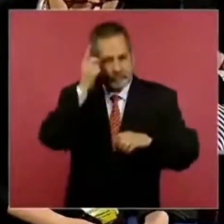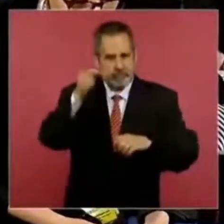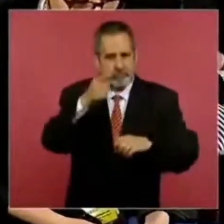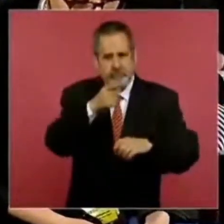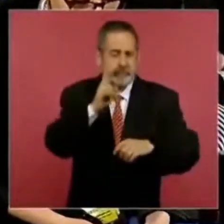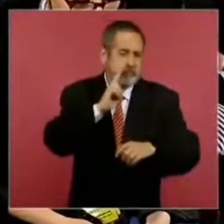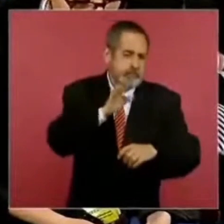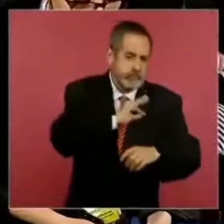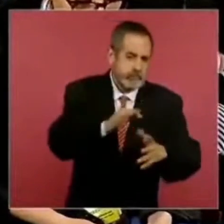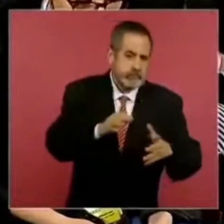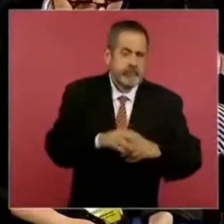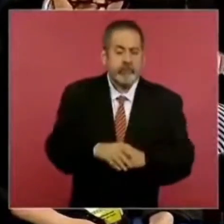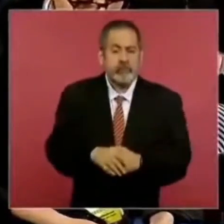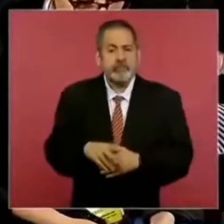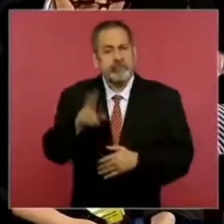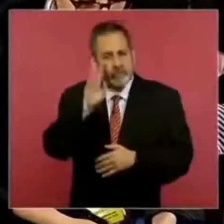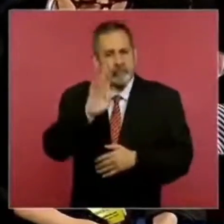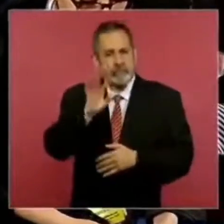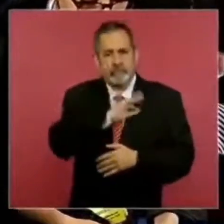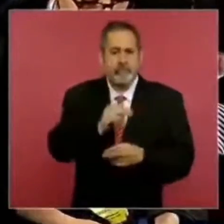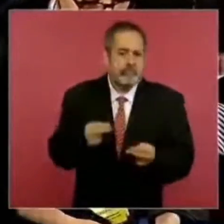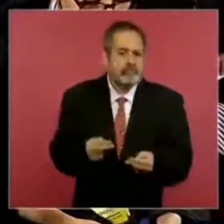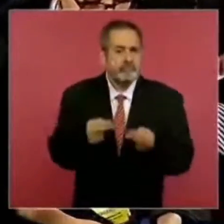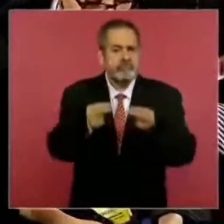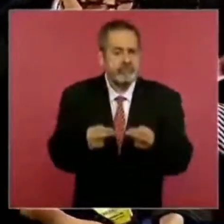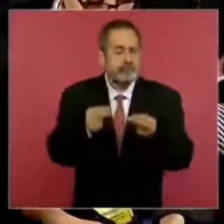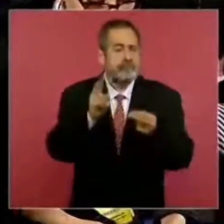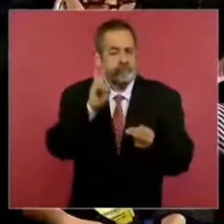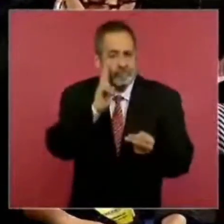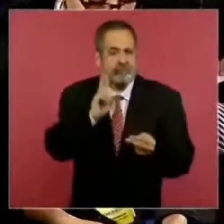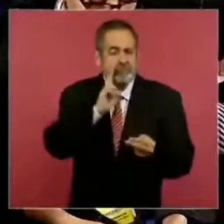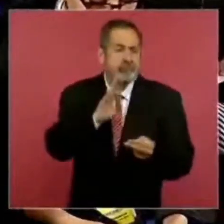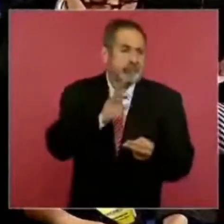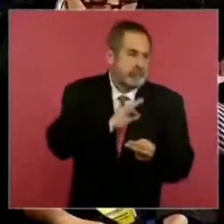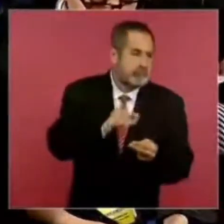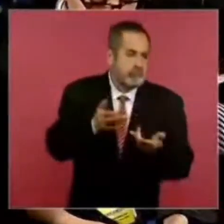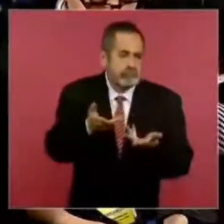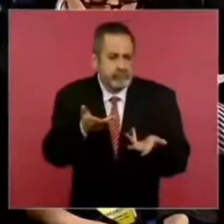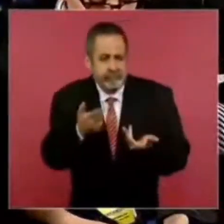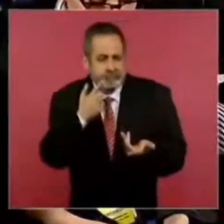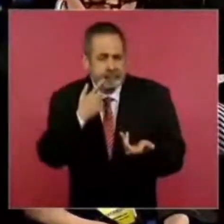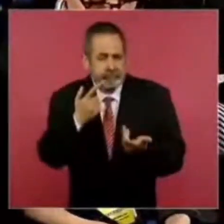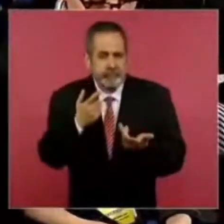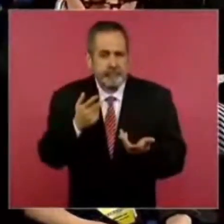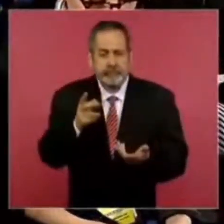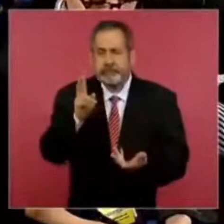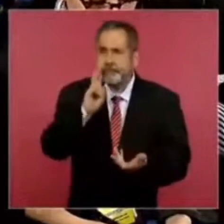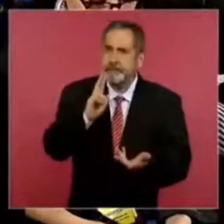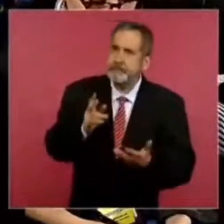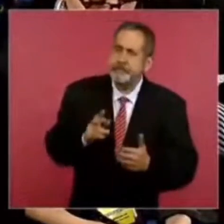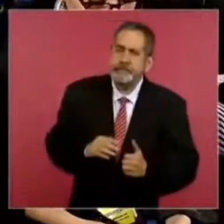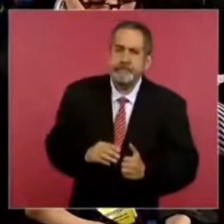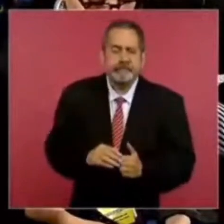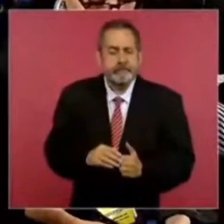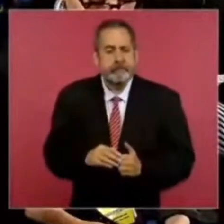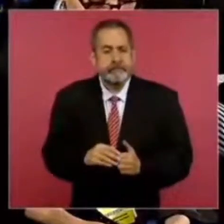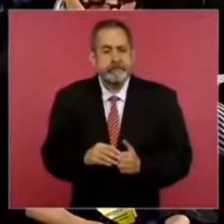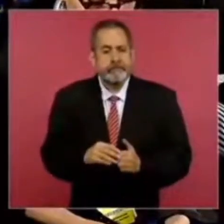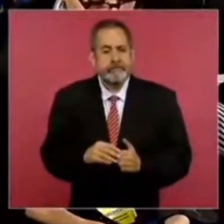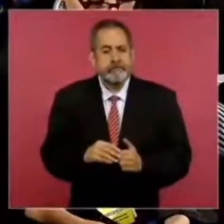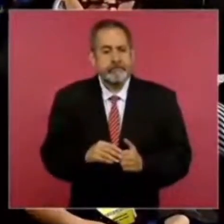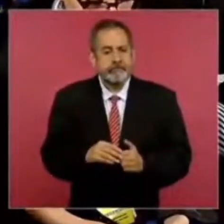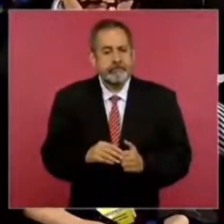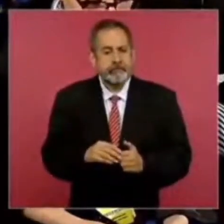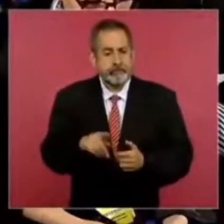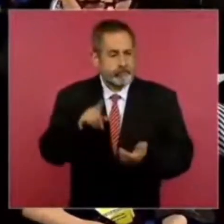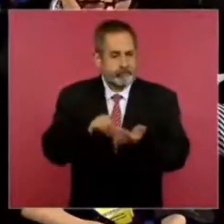un modelo de negocios para ver si se podría, o más bien para que se haga dentro de estas